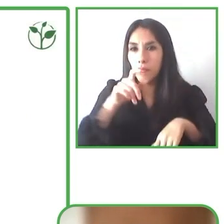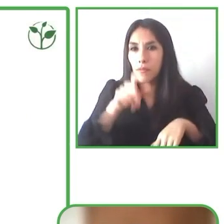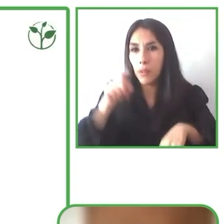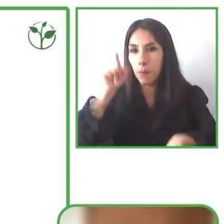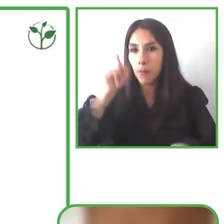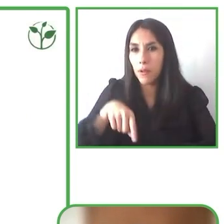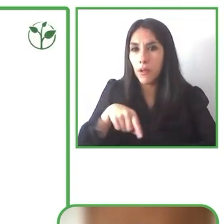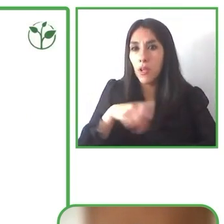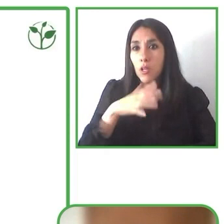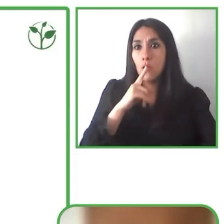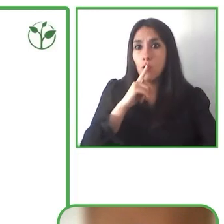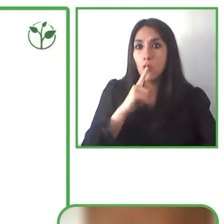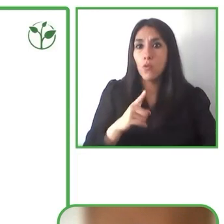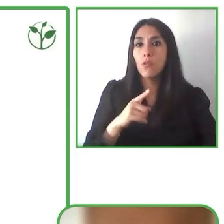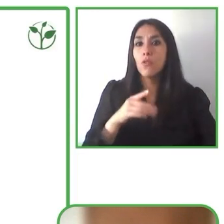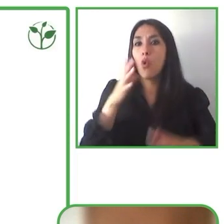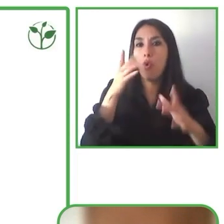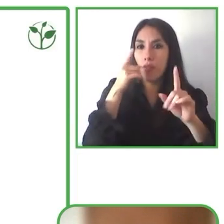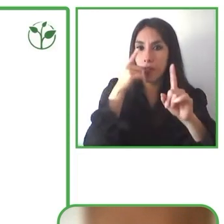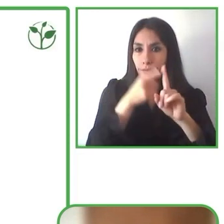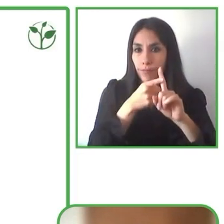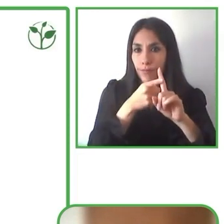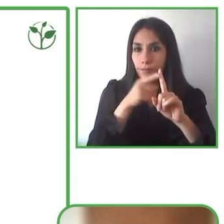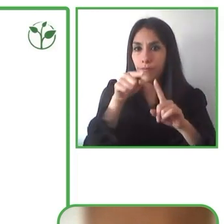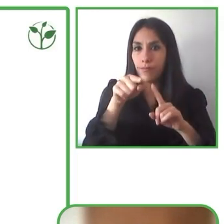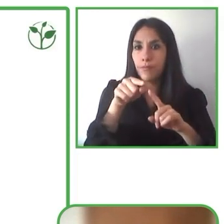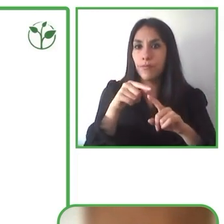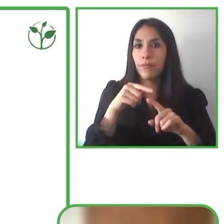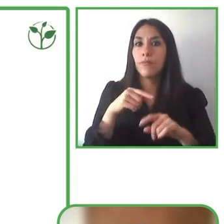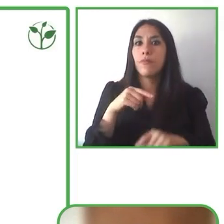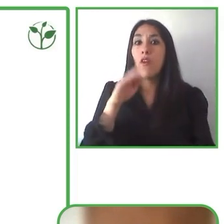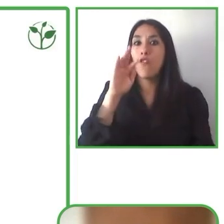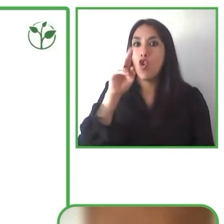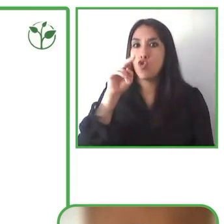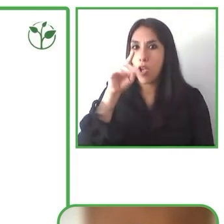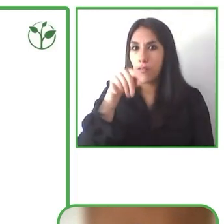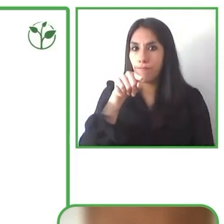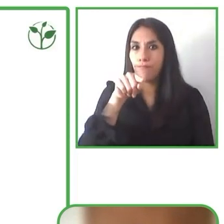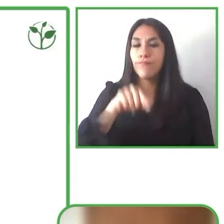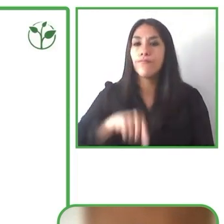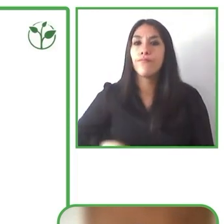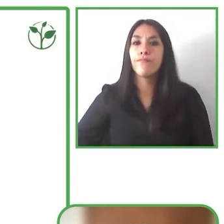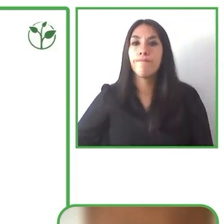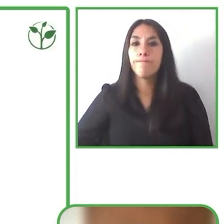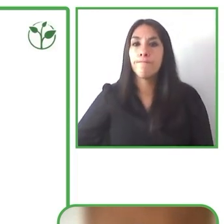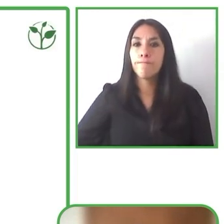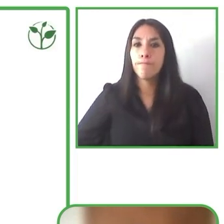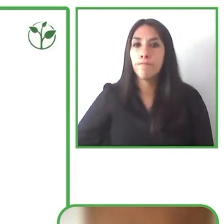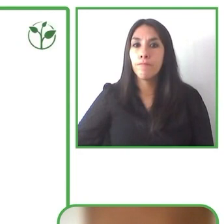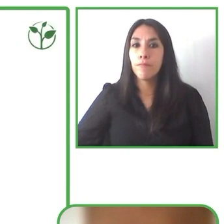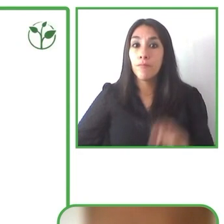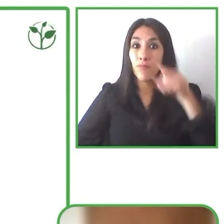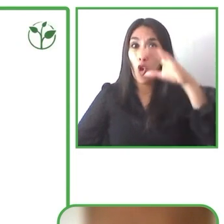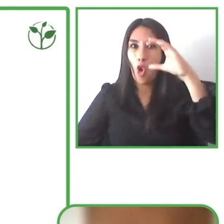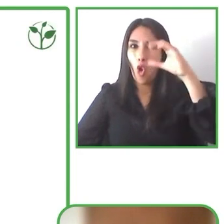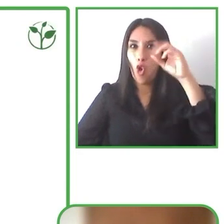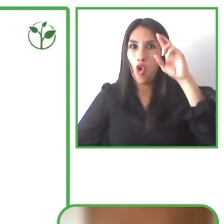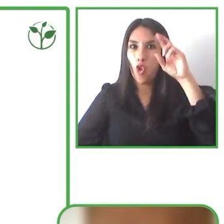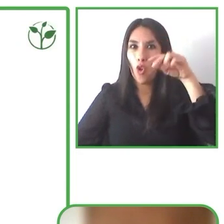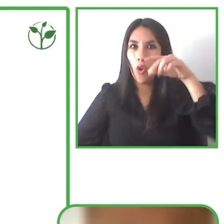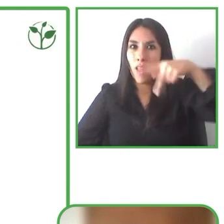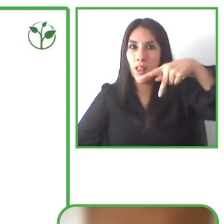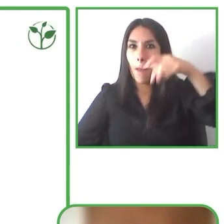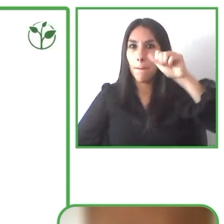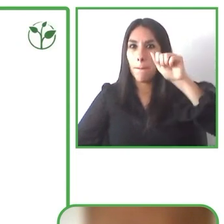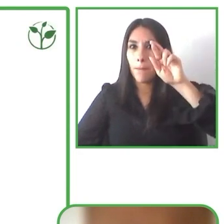Fundación Core Parties que somos nosotros en nuestra visión misión y también objetivos estratégicos ha tomado